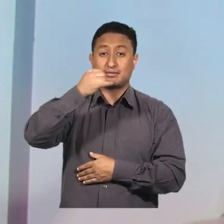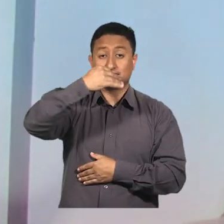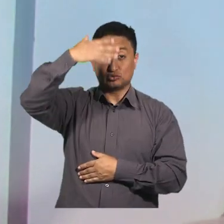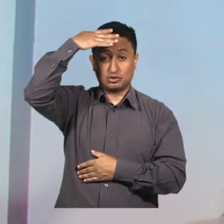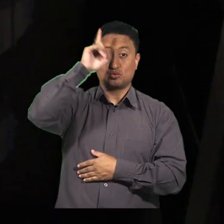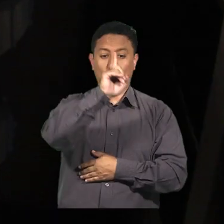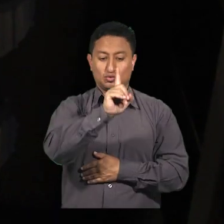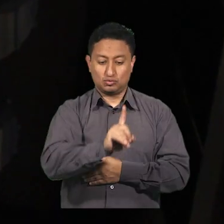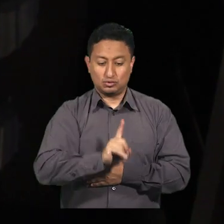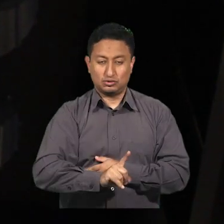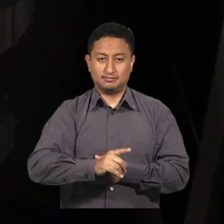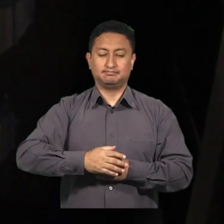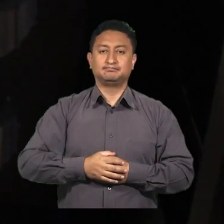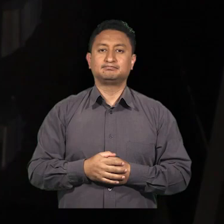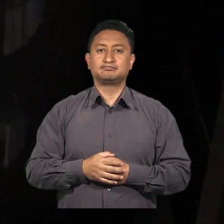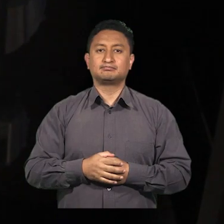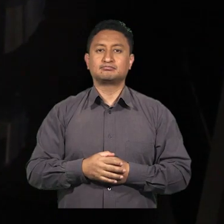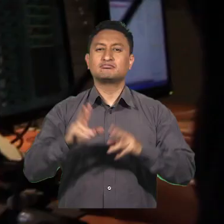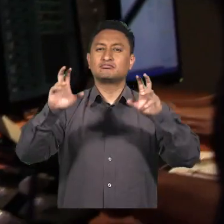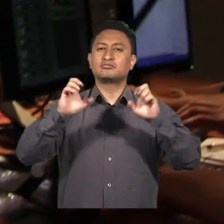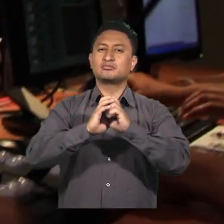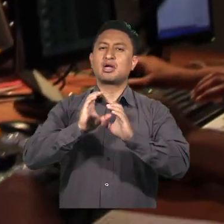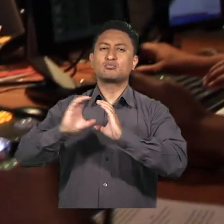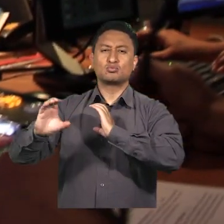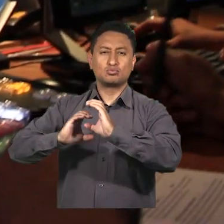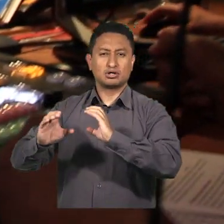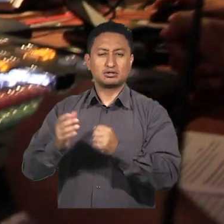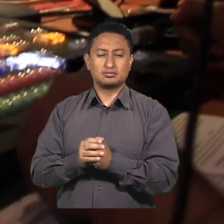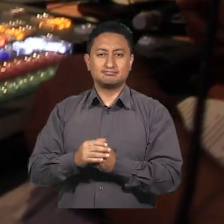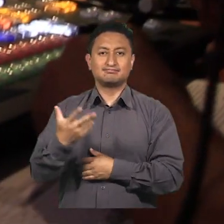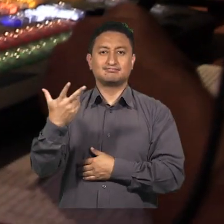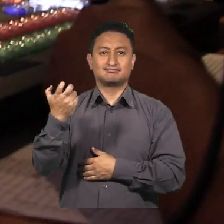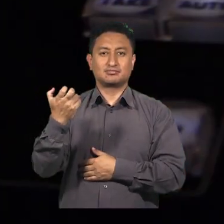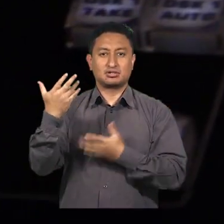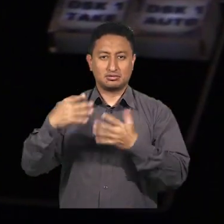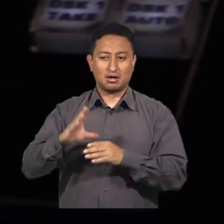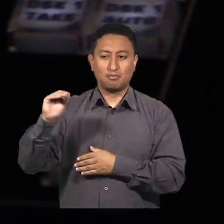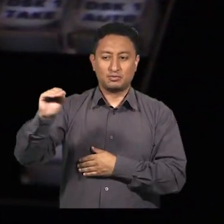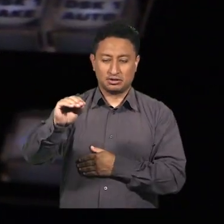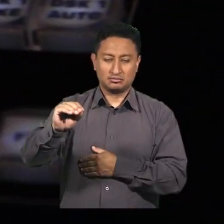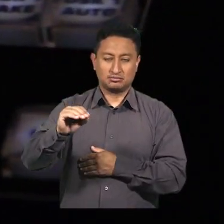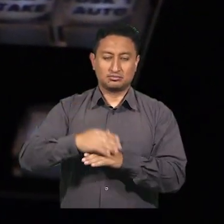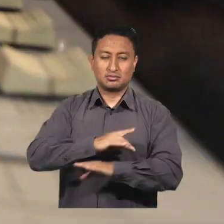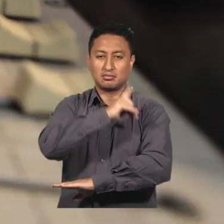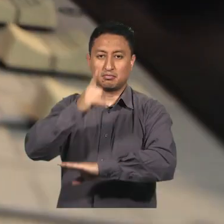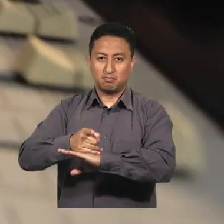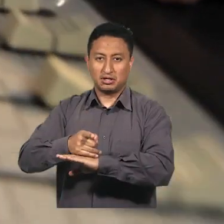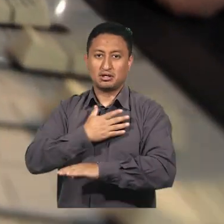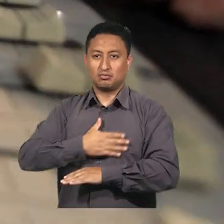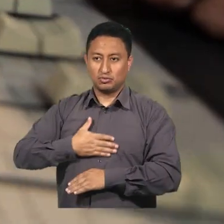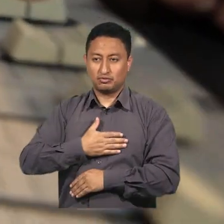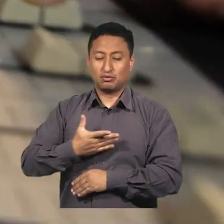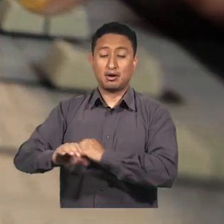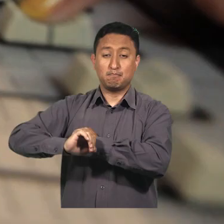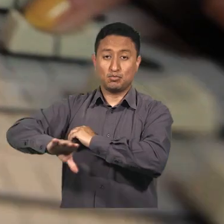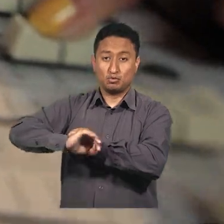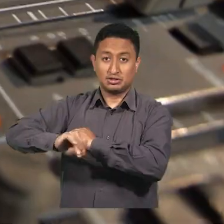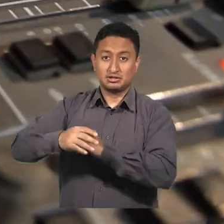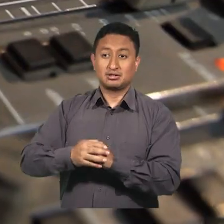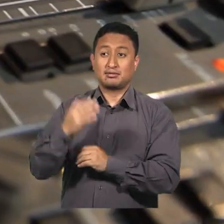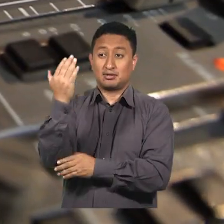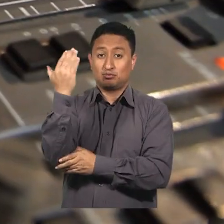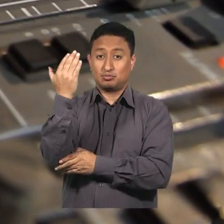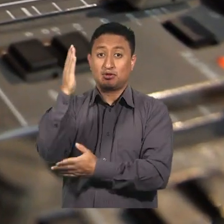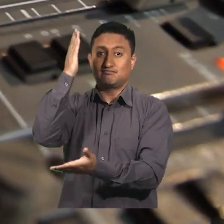Áchilas. En cuanto a los medios de comunicación, 13 fueron notificados, disponiéndose la inmediata suspensión de spots